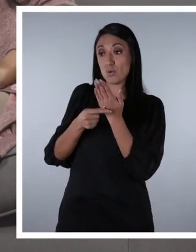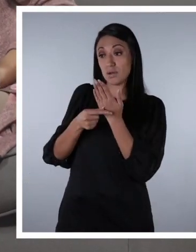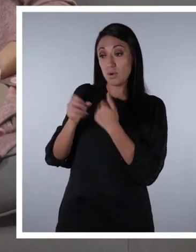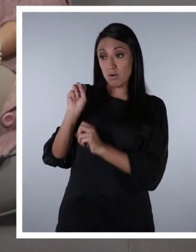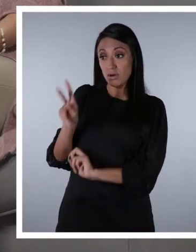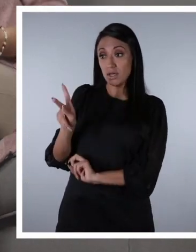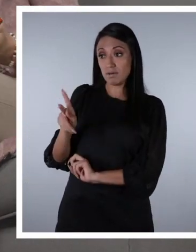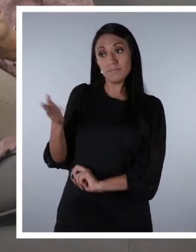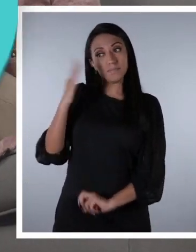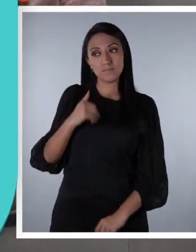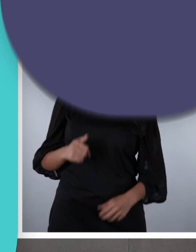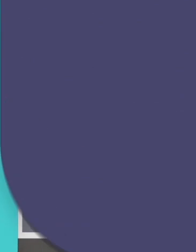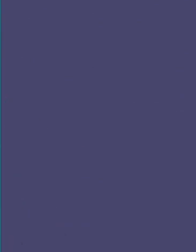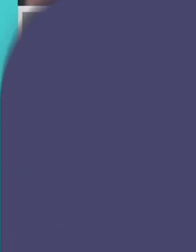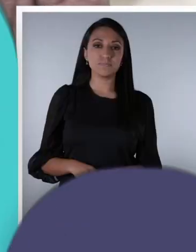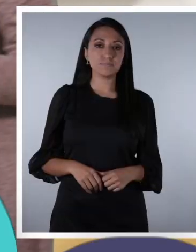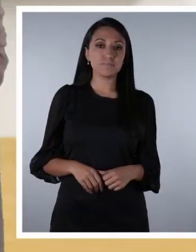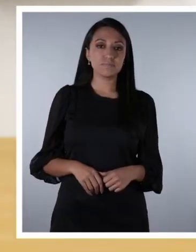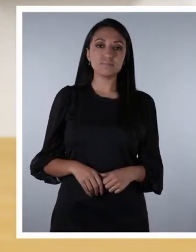¿ok? Vamos.